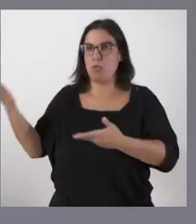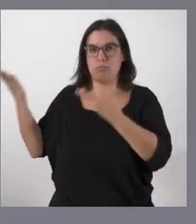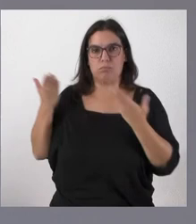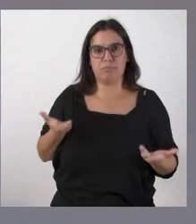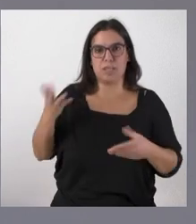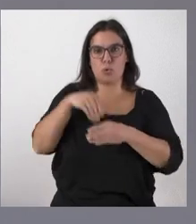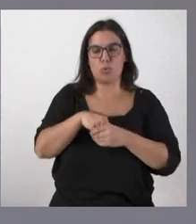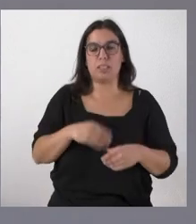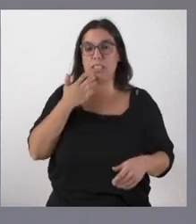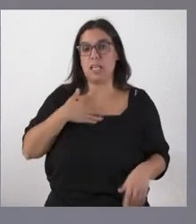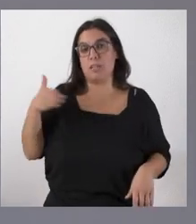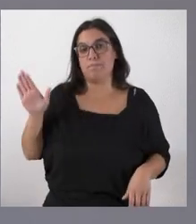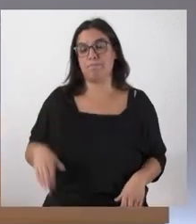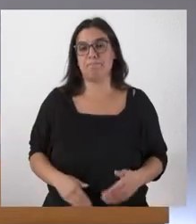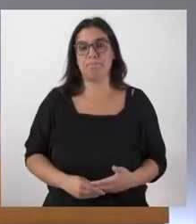incluir si así lo desean